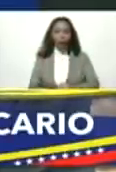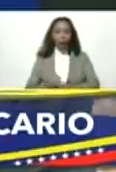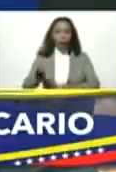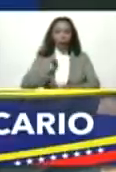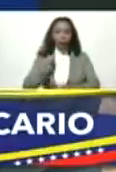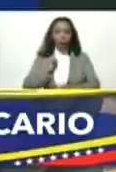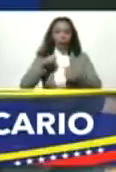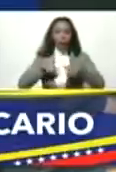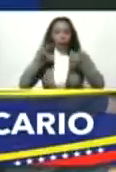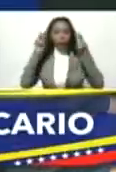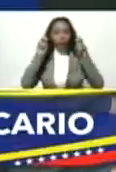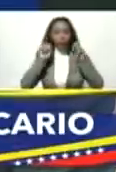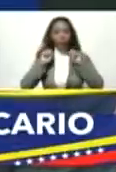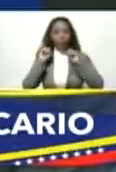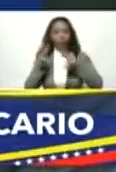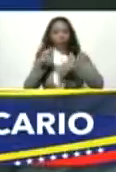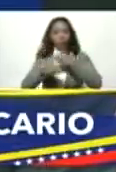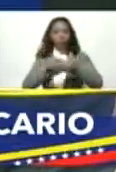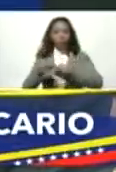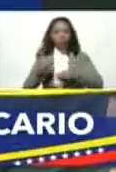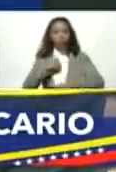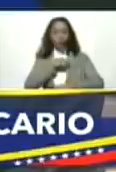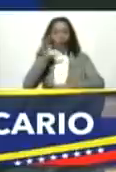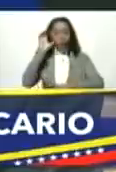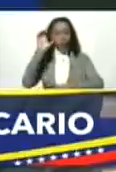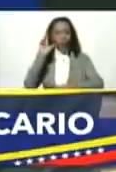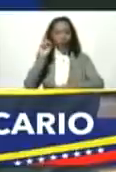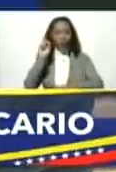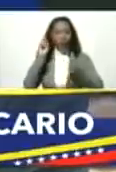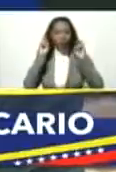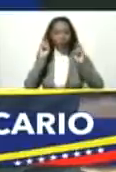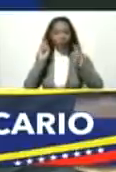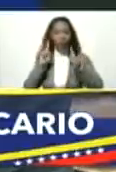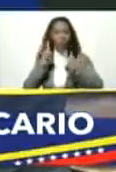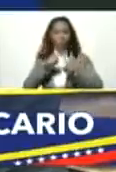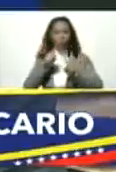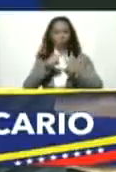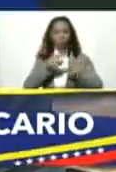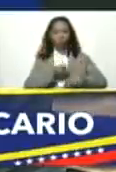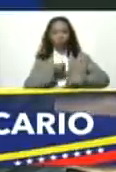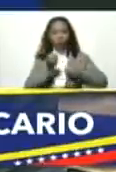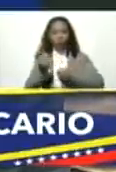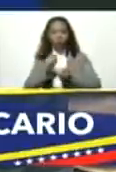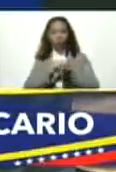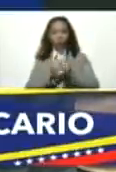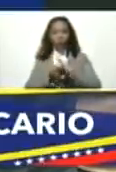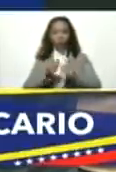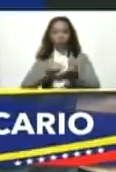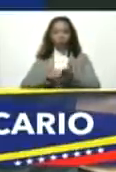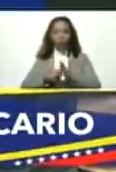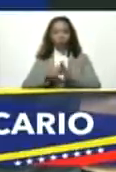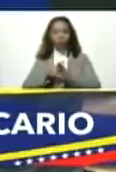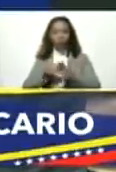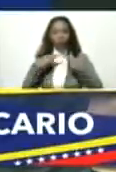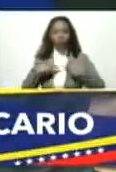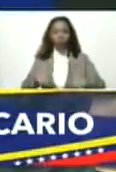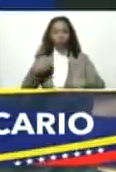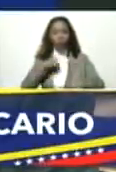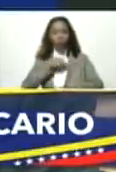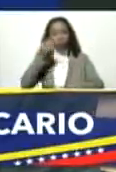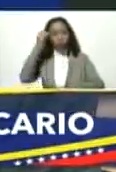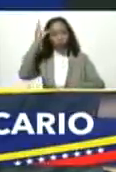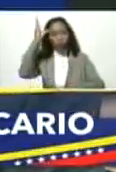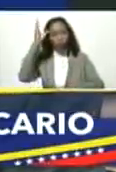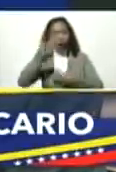aprovechemos esta nueva oportunidad para consolidar nuestra patria como un referente y punta de lanza en la región con los cambios tecnológicos y humanos que estamos en plena capacidad de